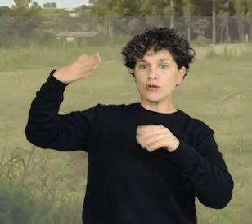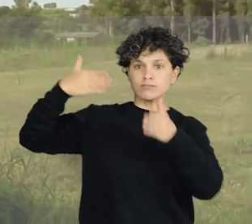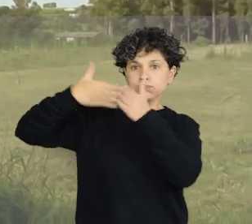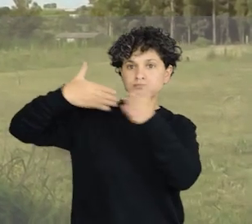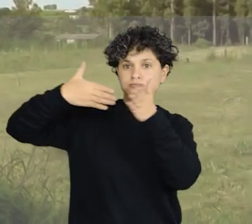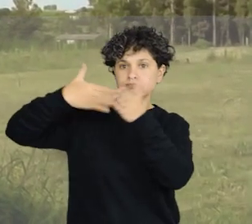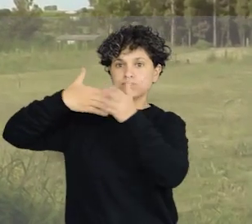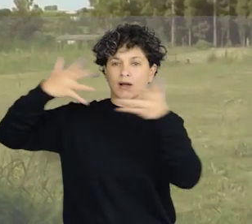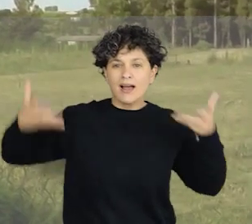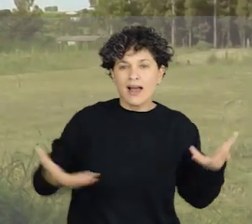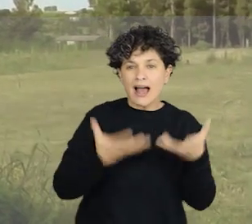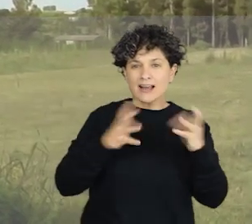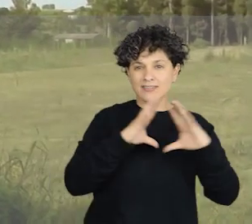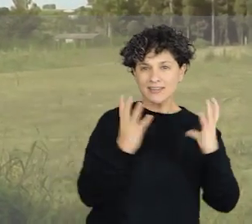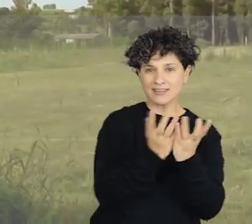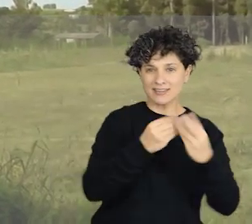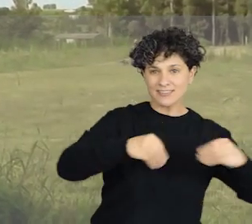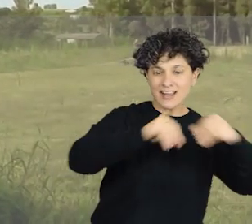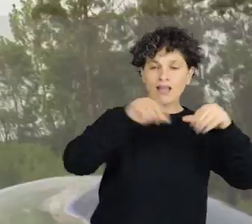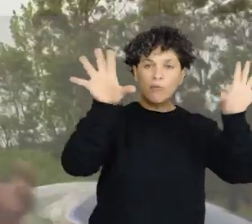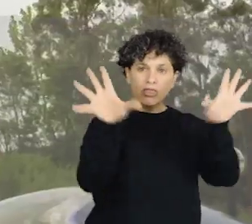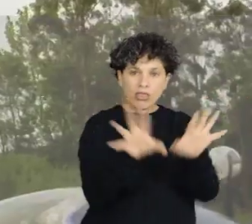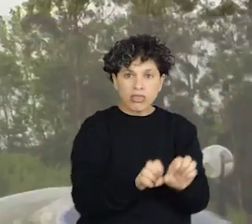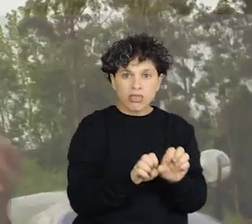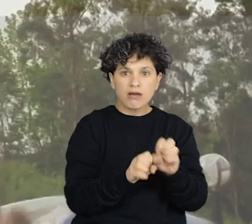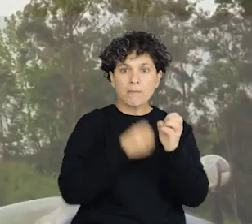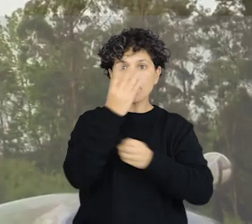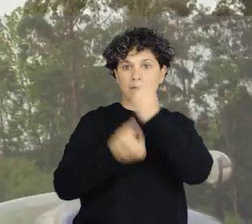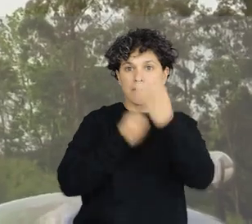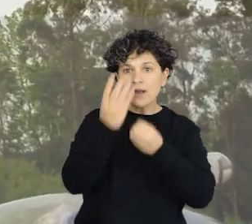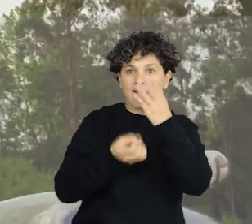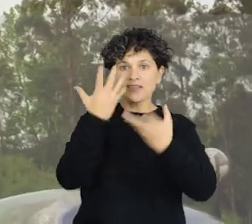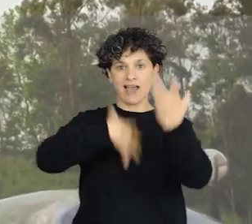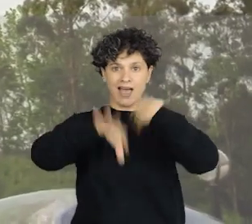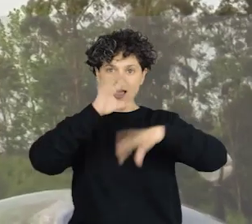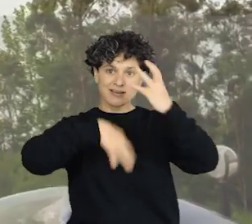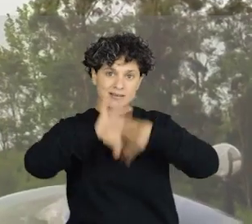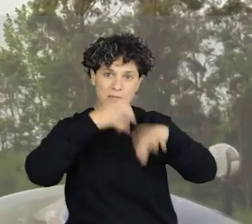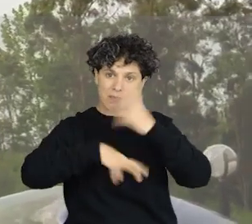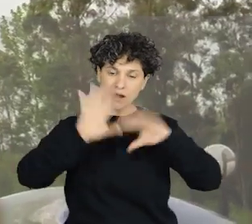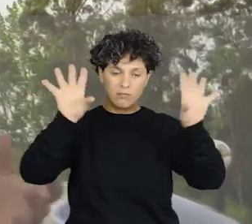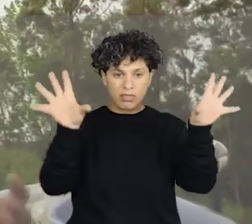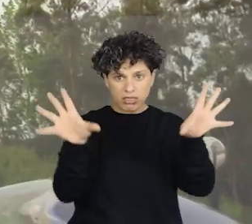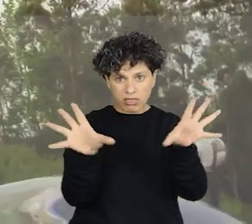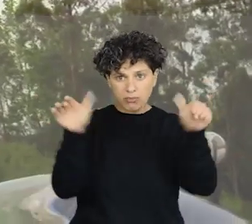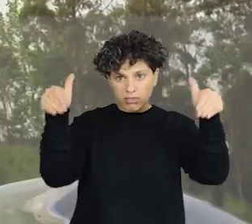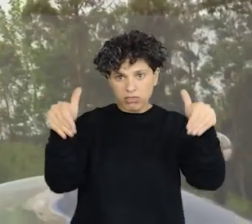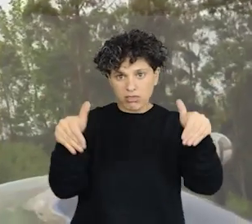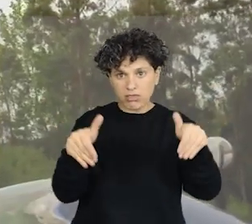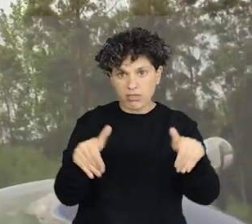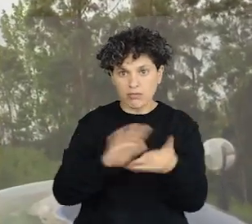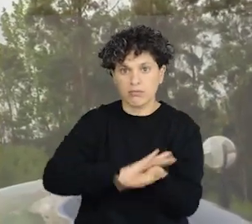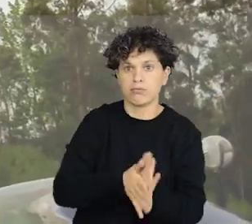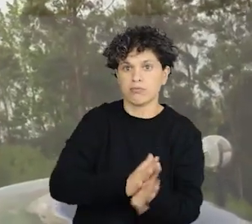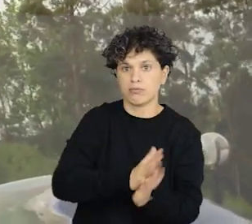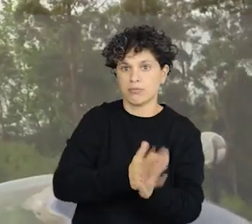la flora es la base de la vida en la Tierra, por lo tanto, la fauna también desaparecerá. Estamos hablando de lo